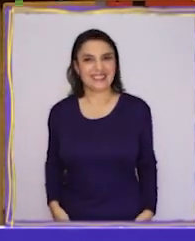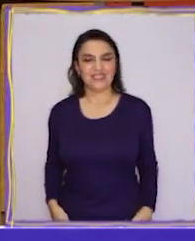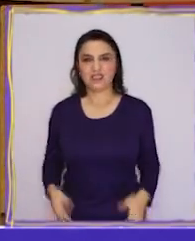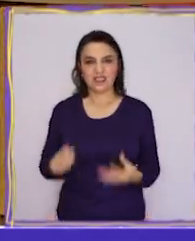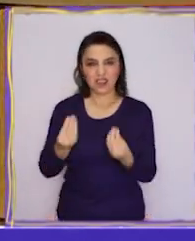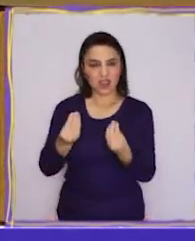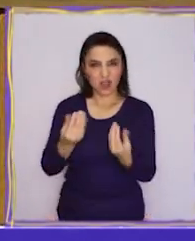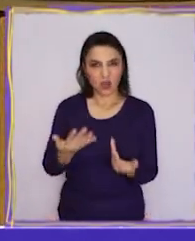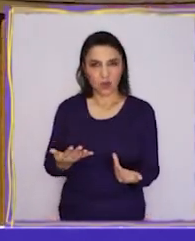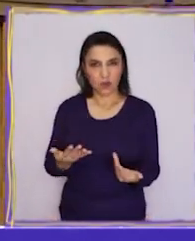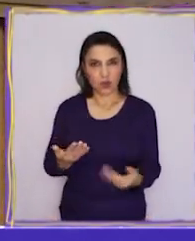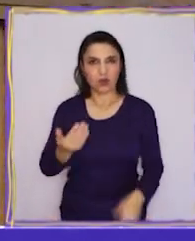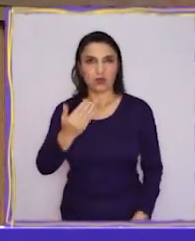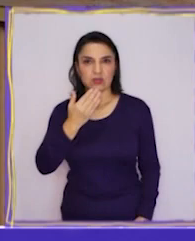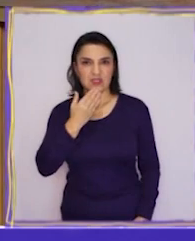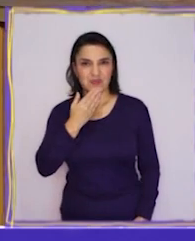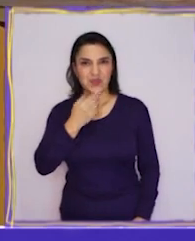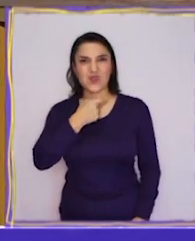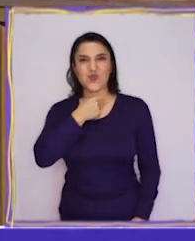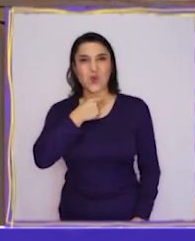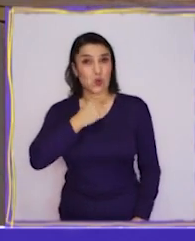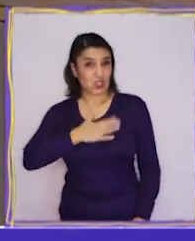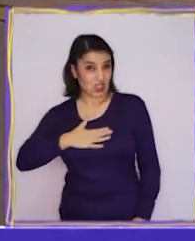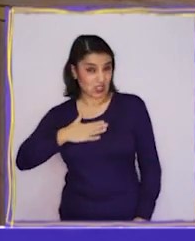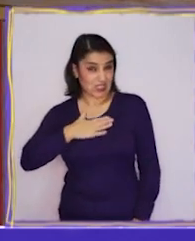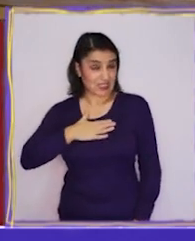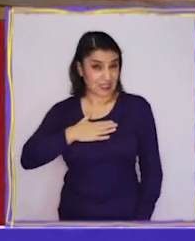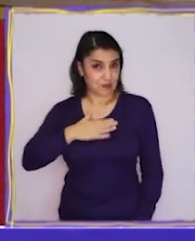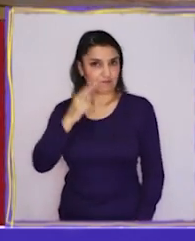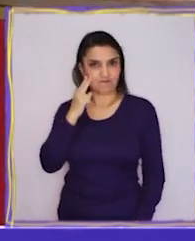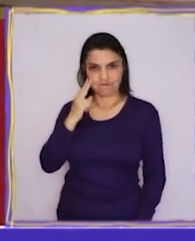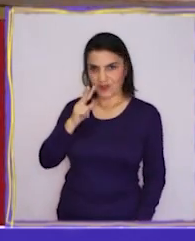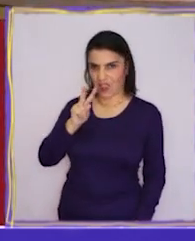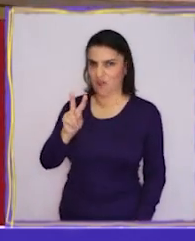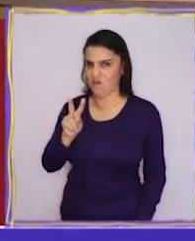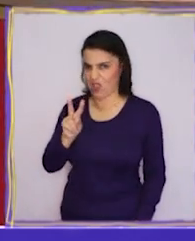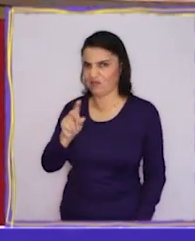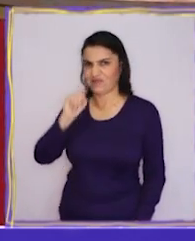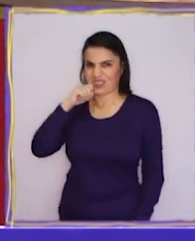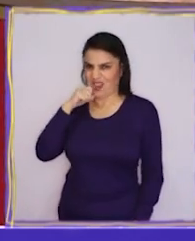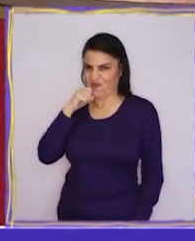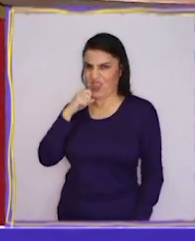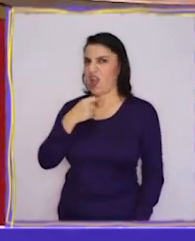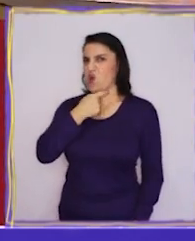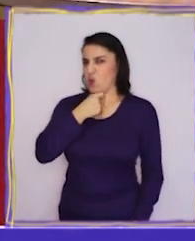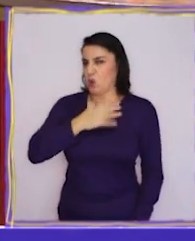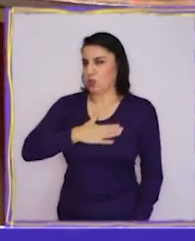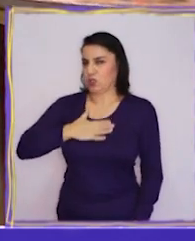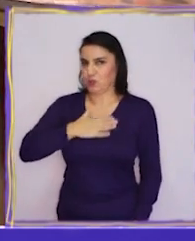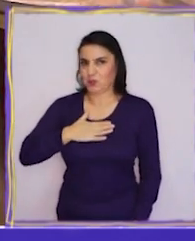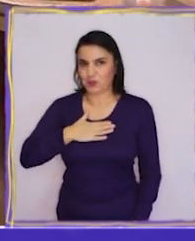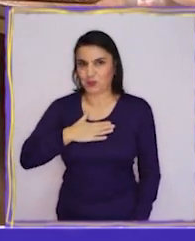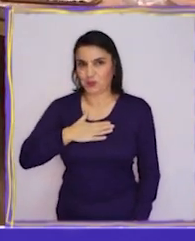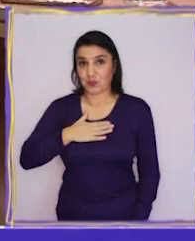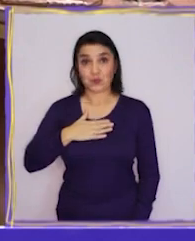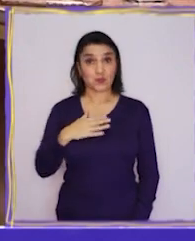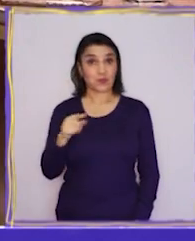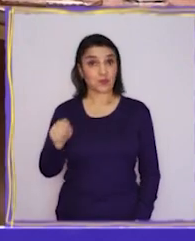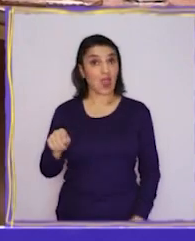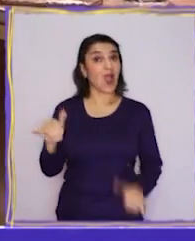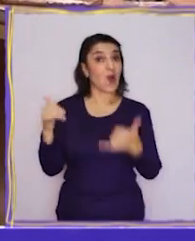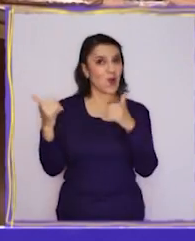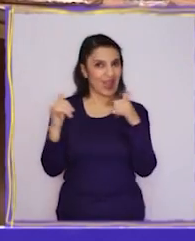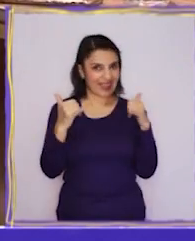¿Cómo? ¿Y también están los gustos? A ver, vamos a ver de qué se trata todo esto. Nos trajeron